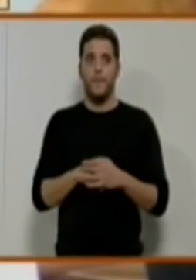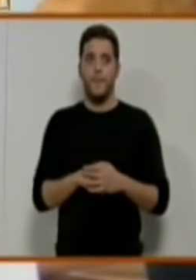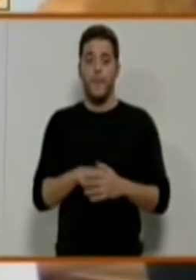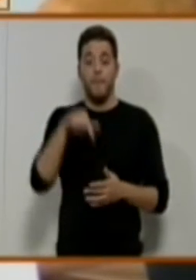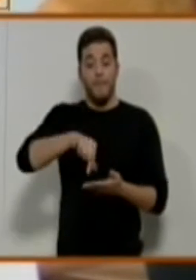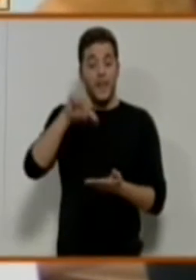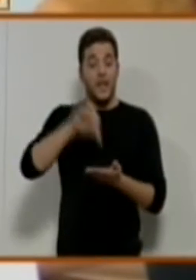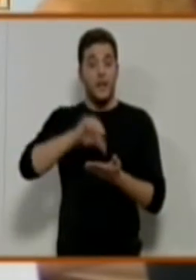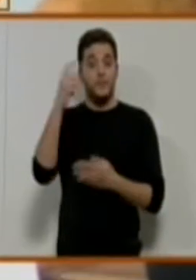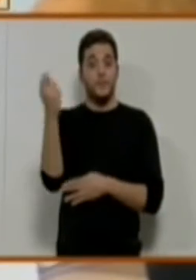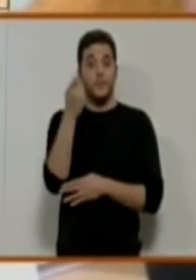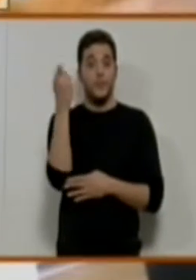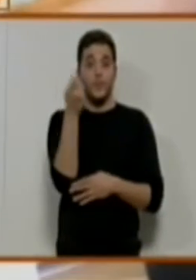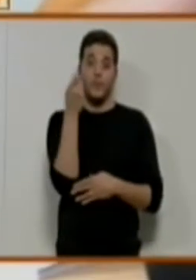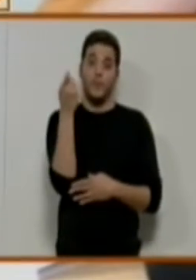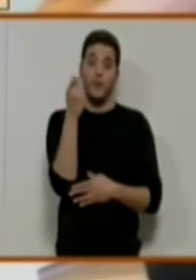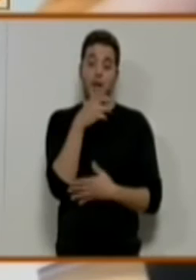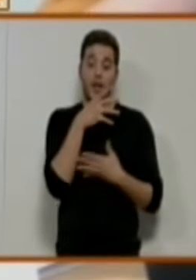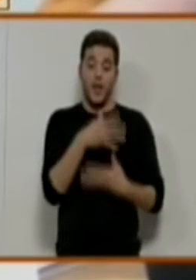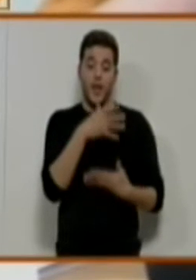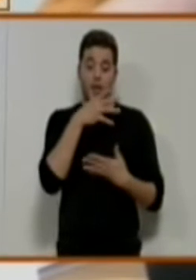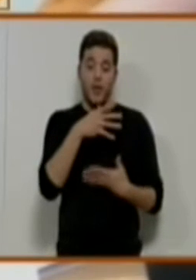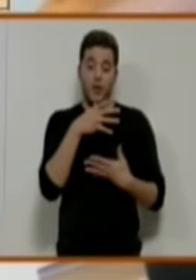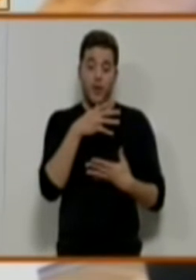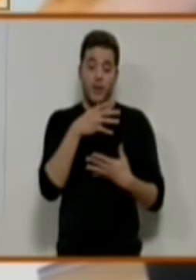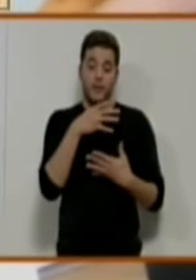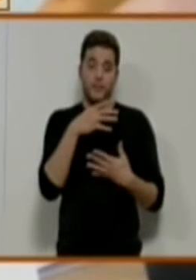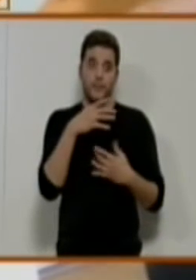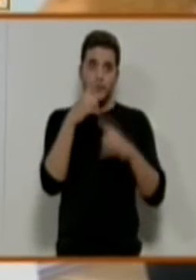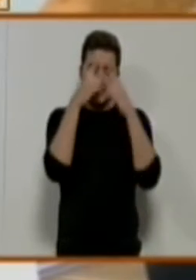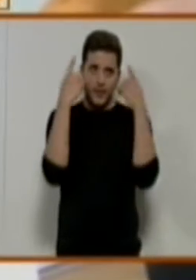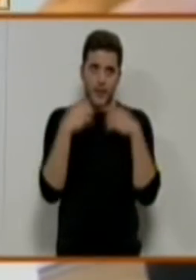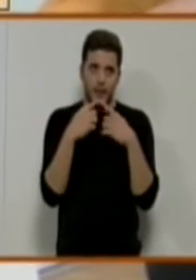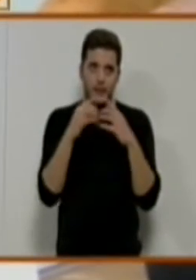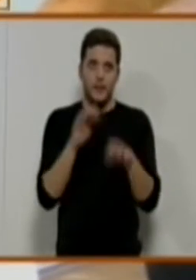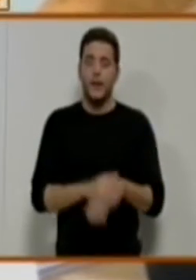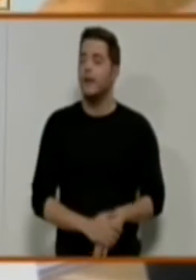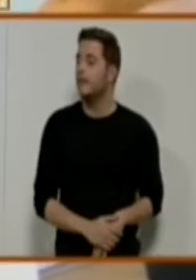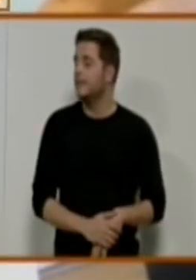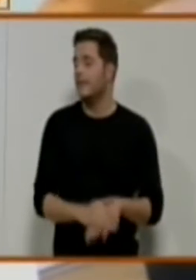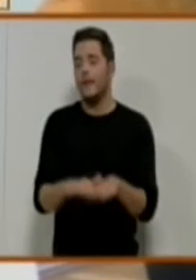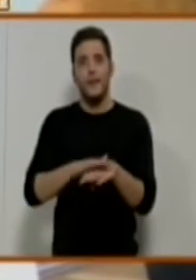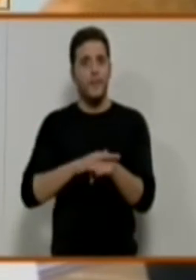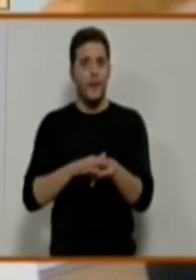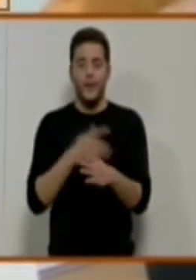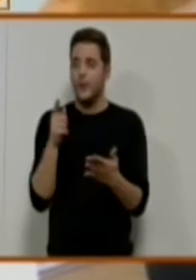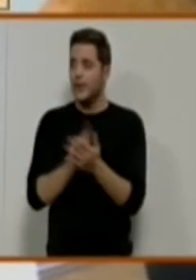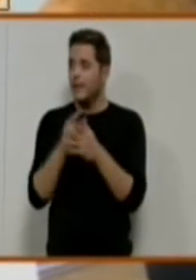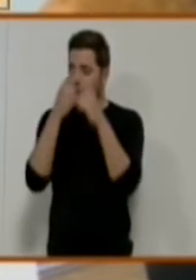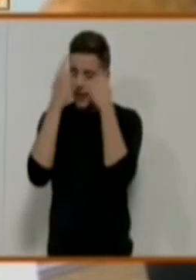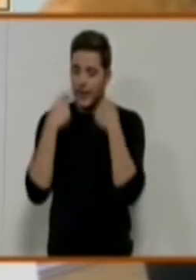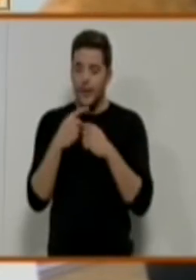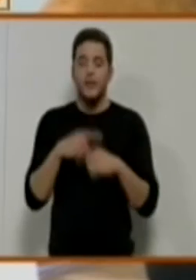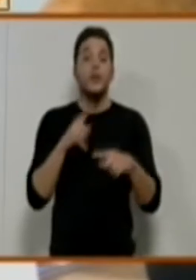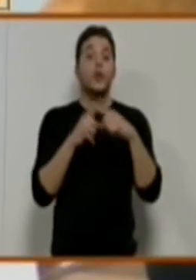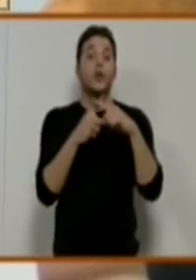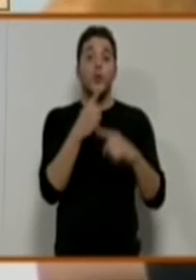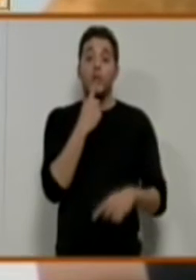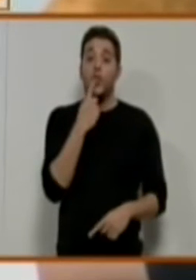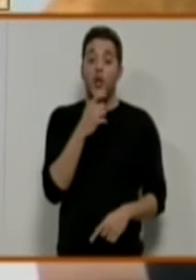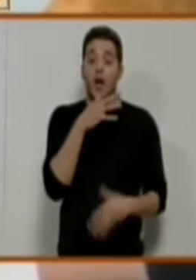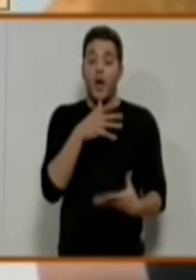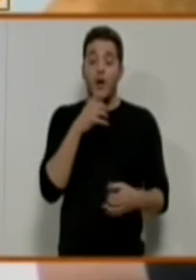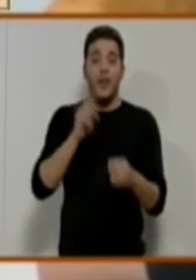Ciudad Real, ahora mismo, Cruz Roja cuenta con 120 plazas,